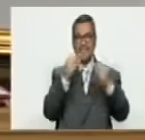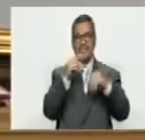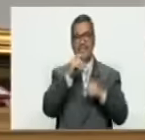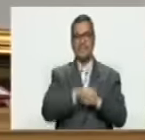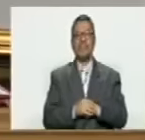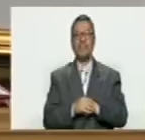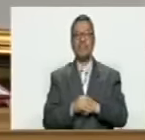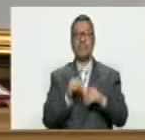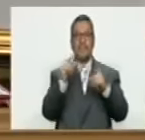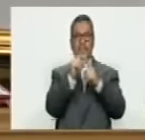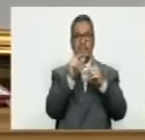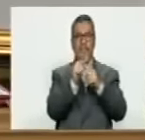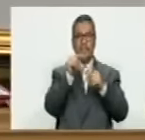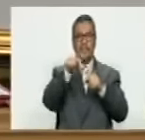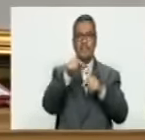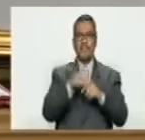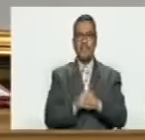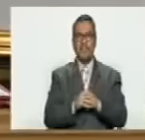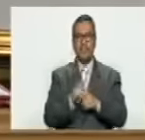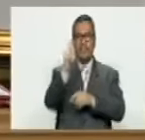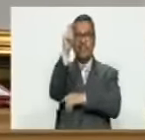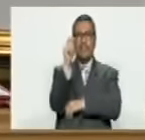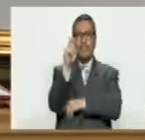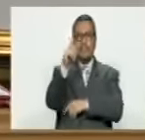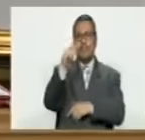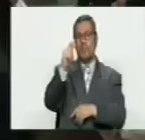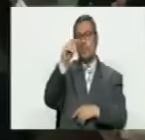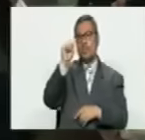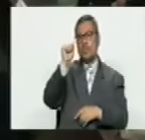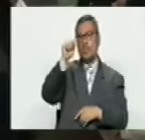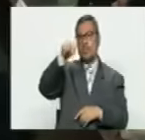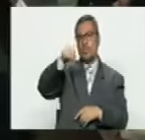Voy a dejar en el derecho de palabra a la diputada Tania Díaz.